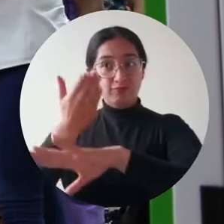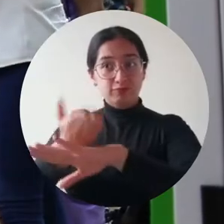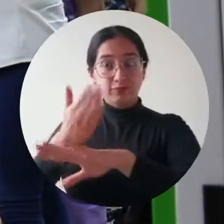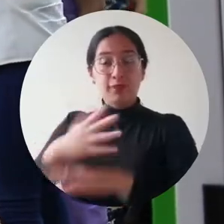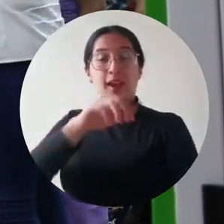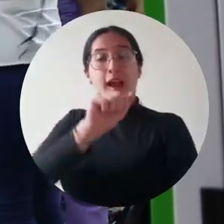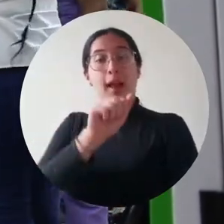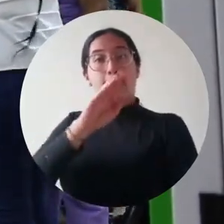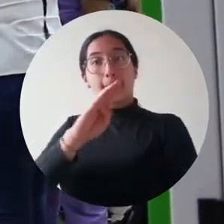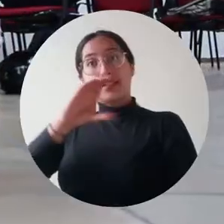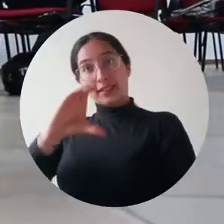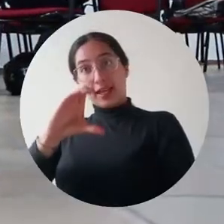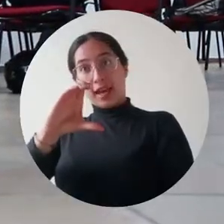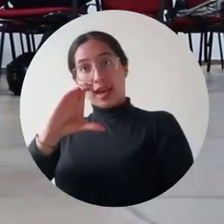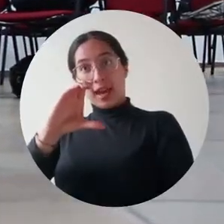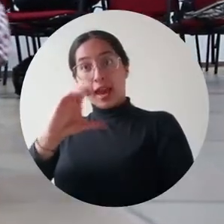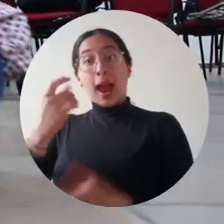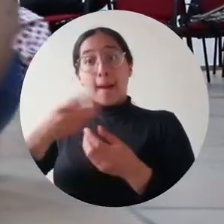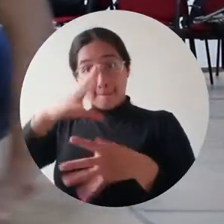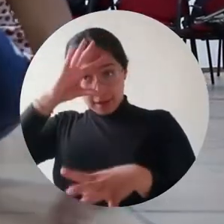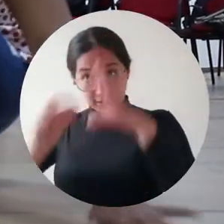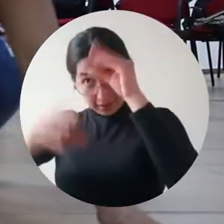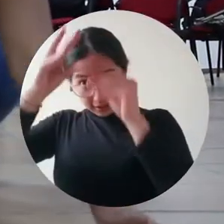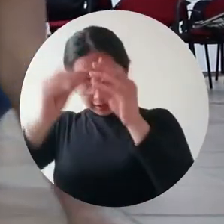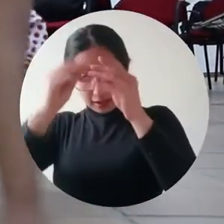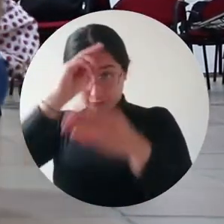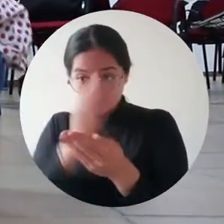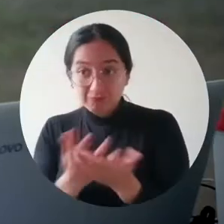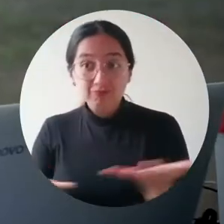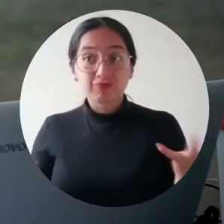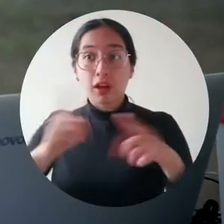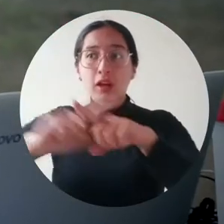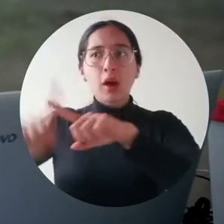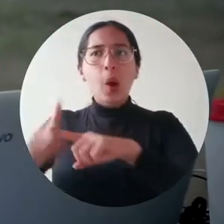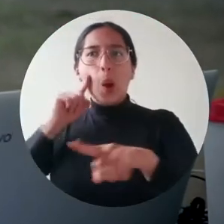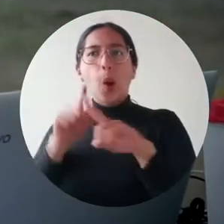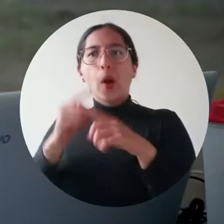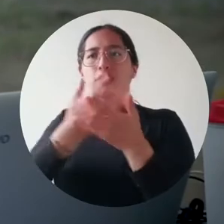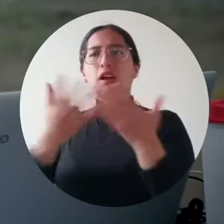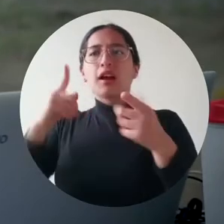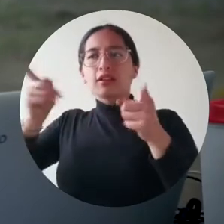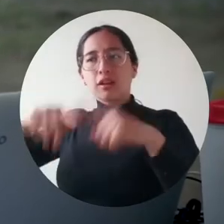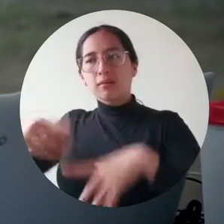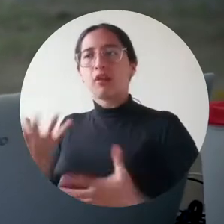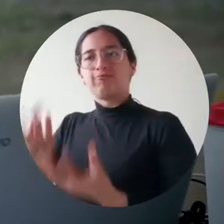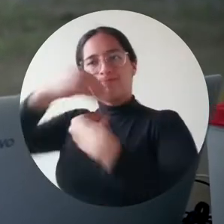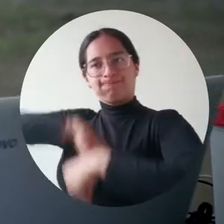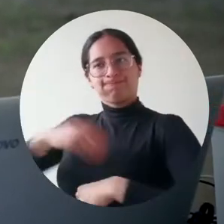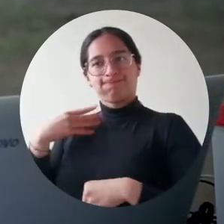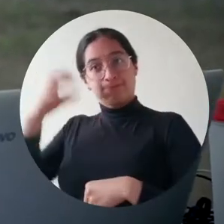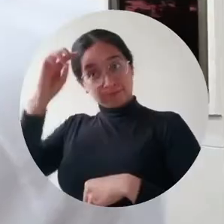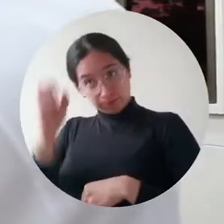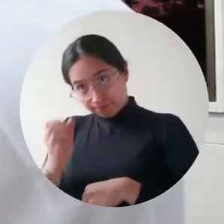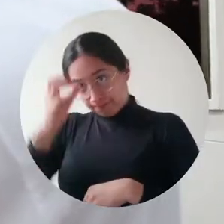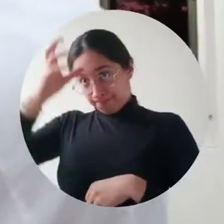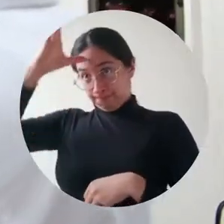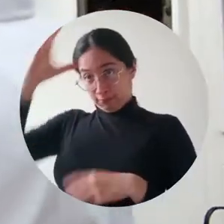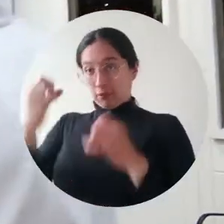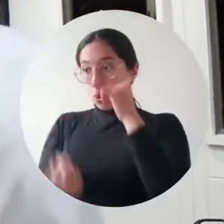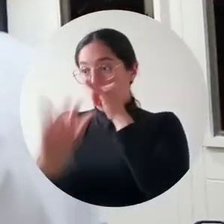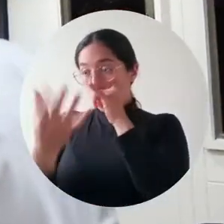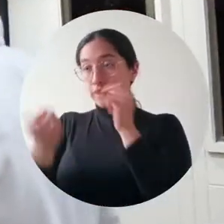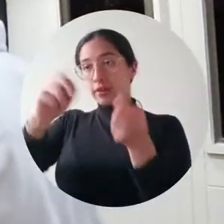denominada el ABC del Aprendizaje Diverso, permitirá fortalecer las competencias pedagógicas de los docentes desde una perspectiva